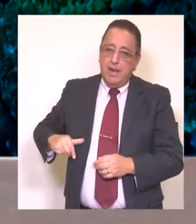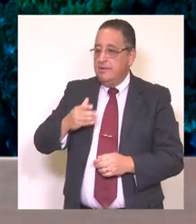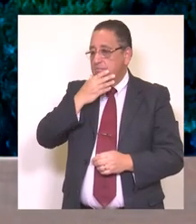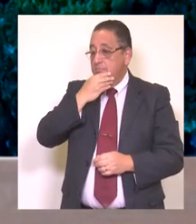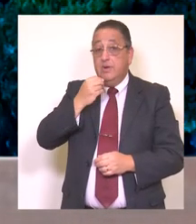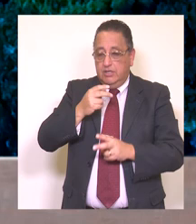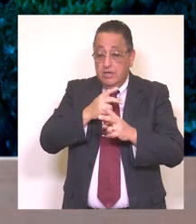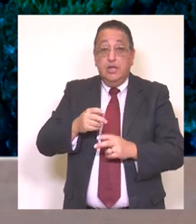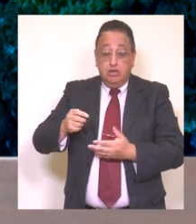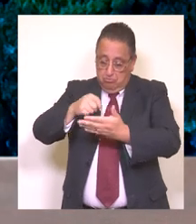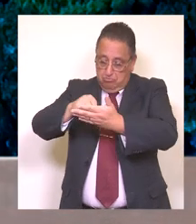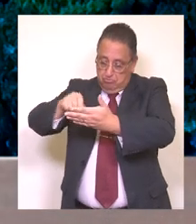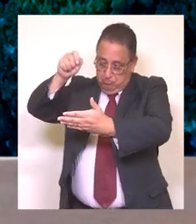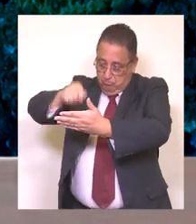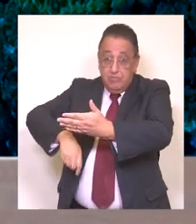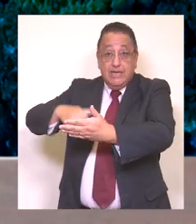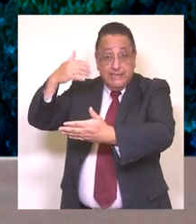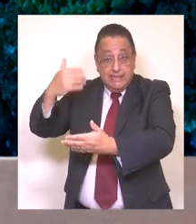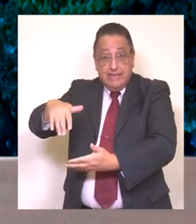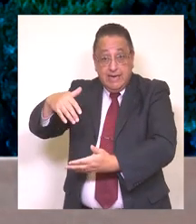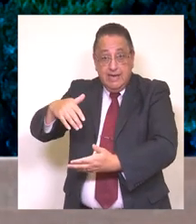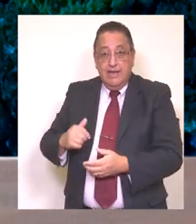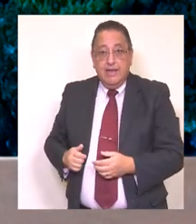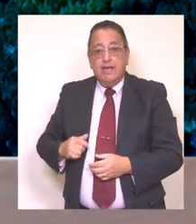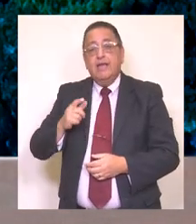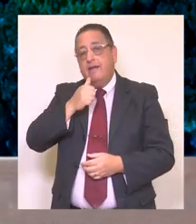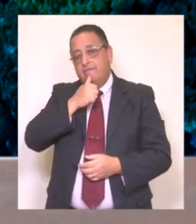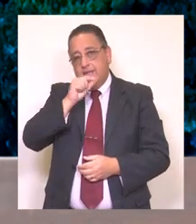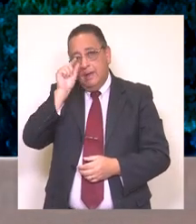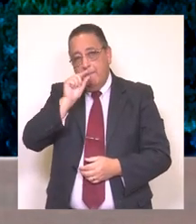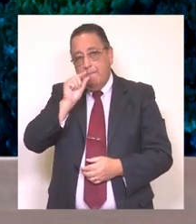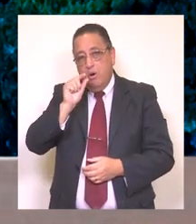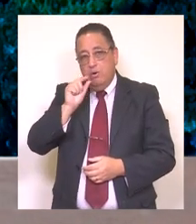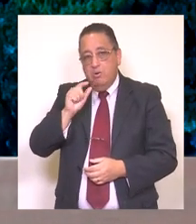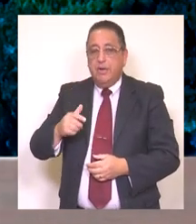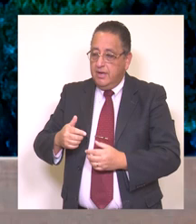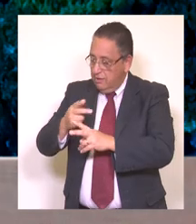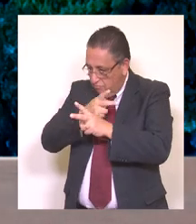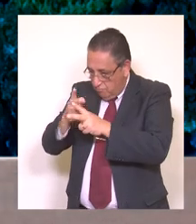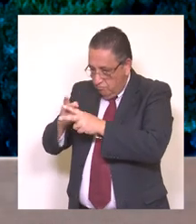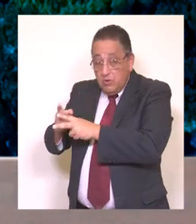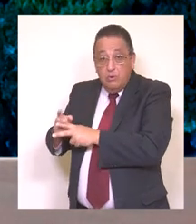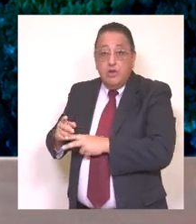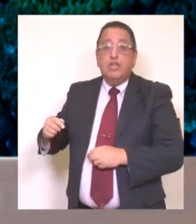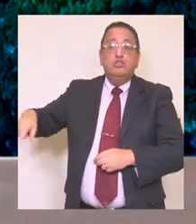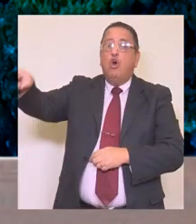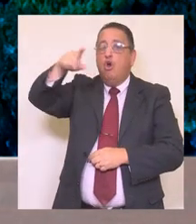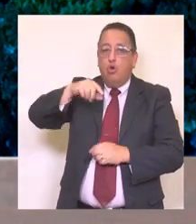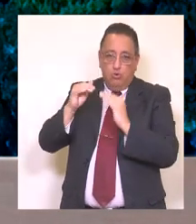postulamos una plaza activa, plaza que hoy día se encuentra aprobada, cuya ejecución, obviamente,